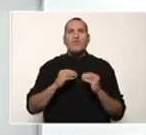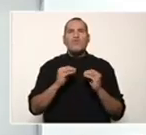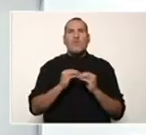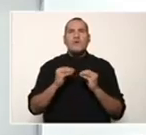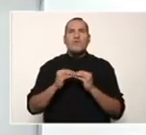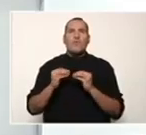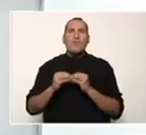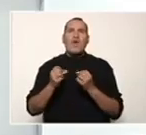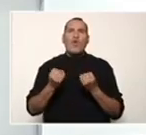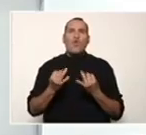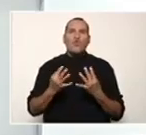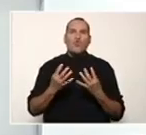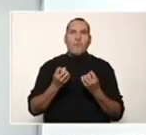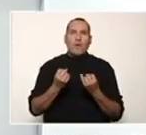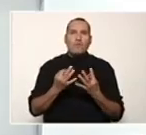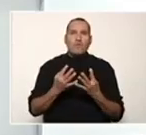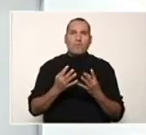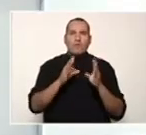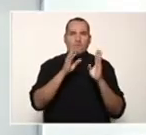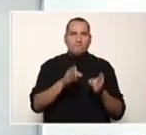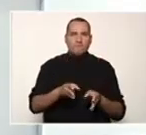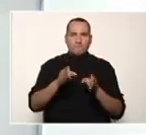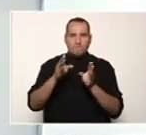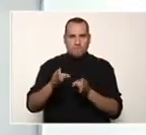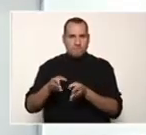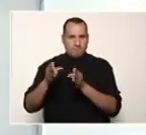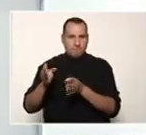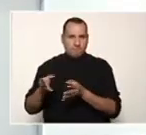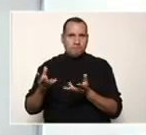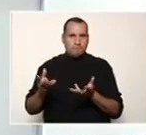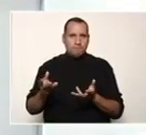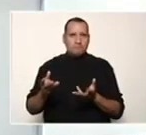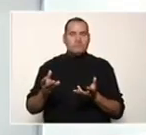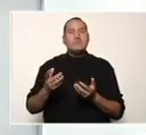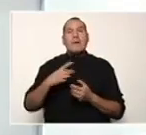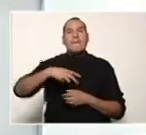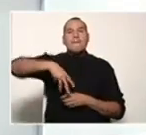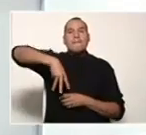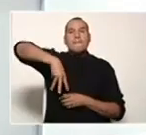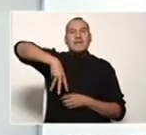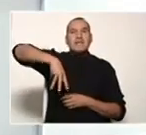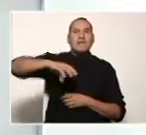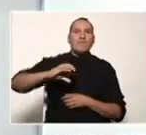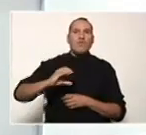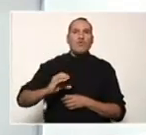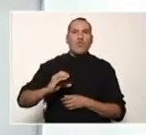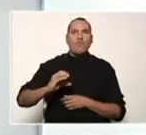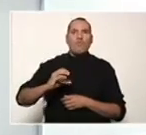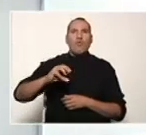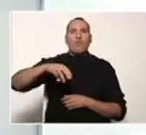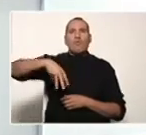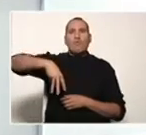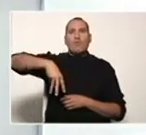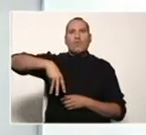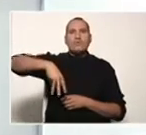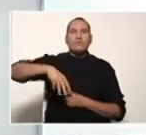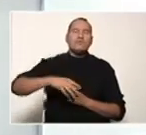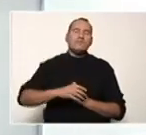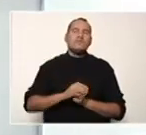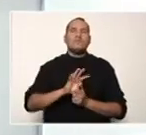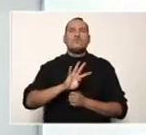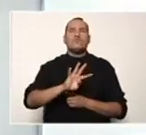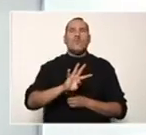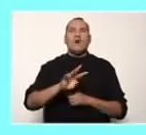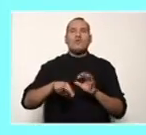en los números. Para eso tenemos la herramienta de sacar el mínimo común múltiplo entre 4, 12